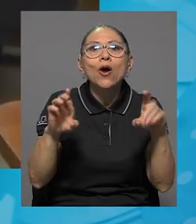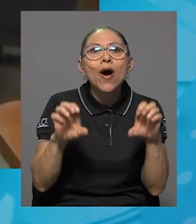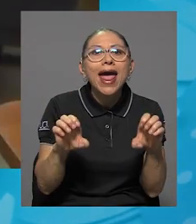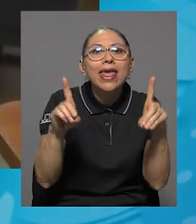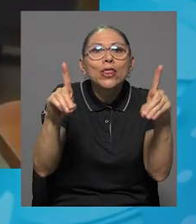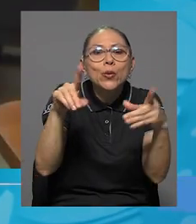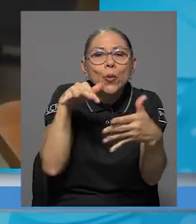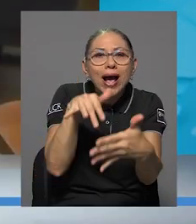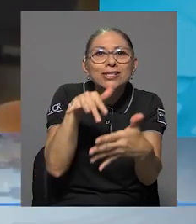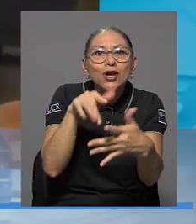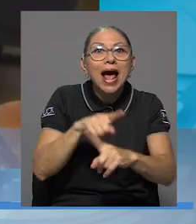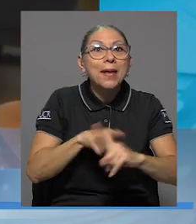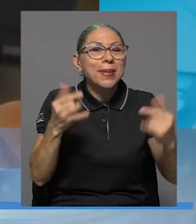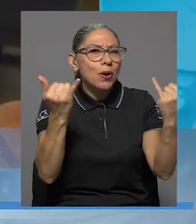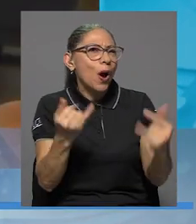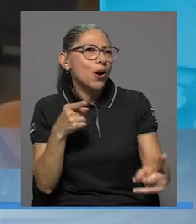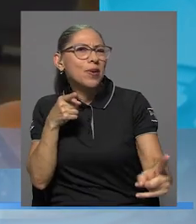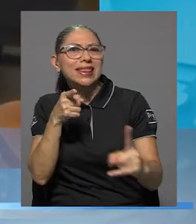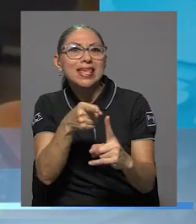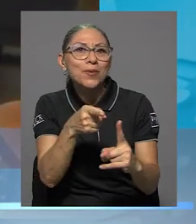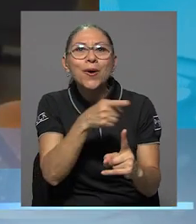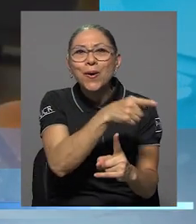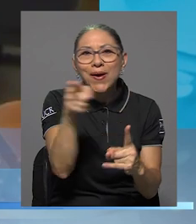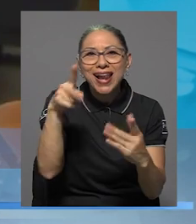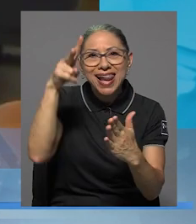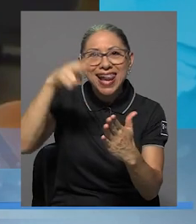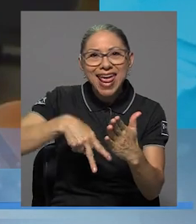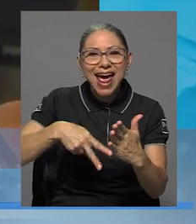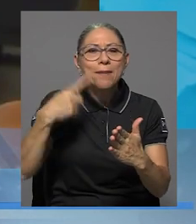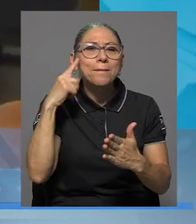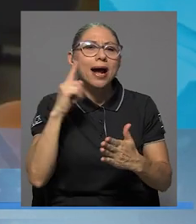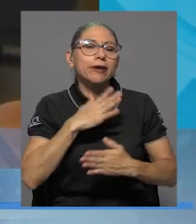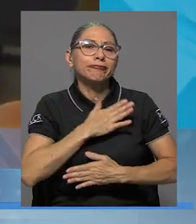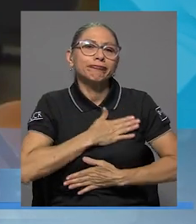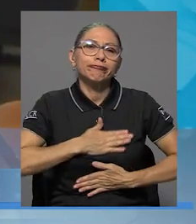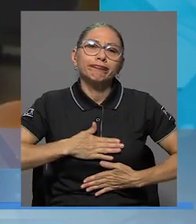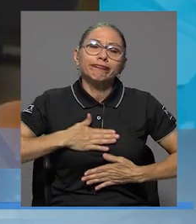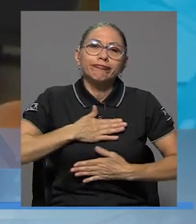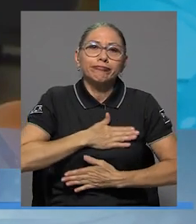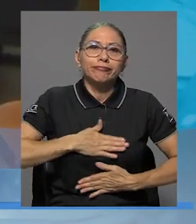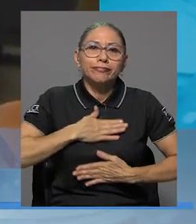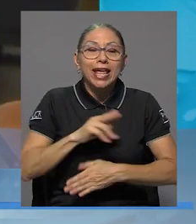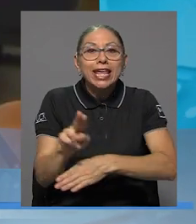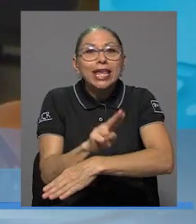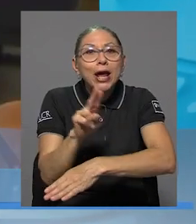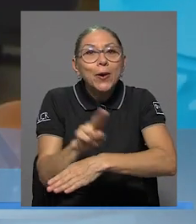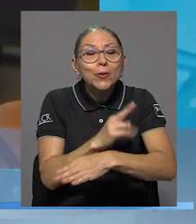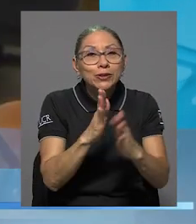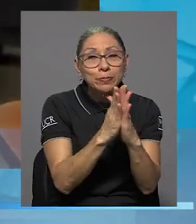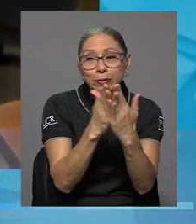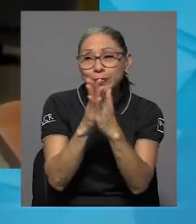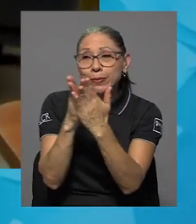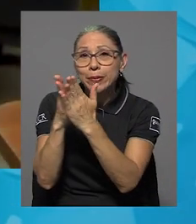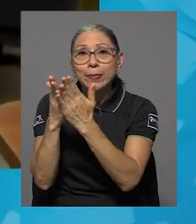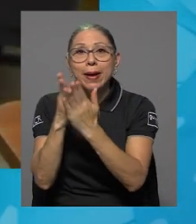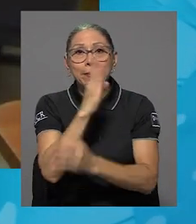idea aquí es que lean por recreación, por placer y que hagan uso de la colección que tenemos en la Carlos Monge Alfaro, que de hecho sea